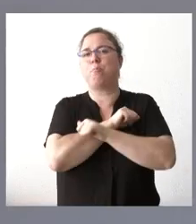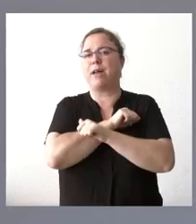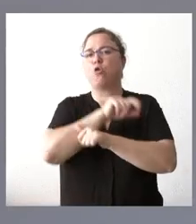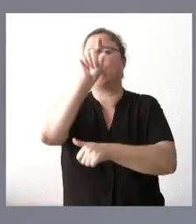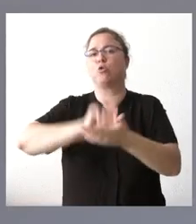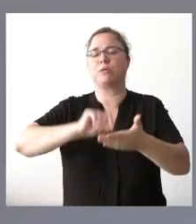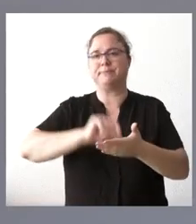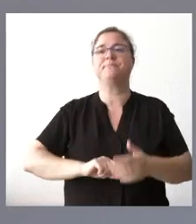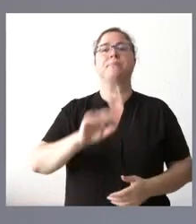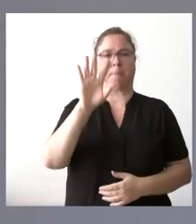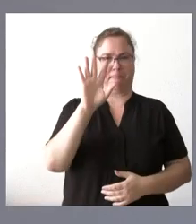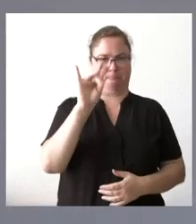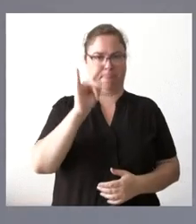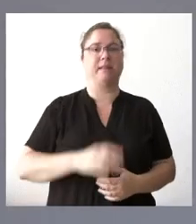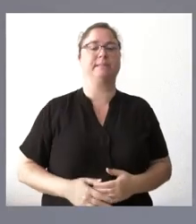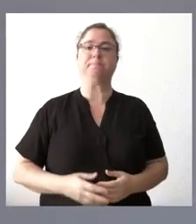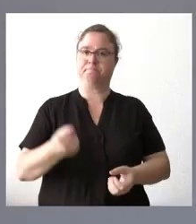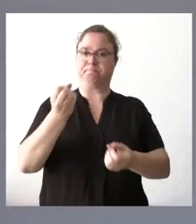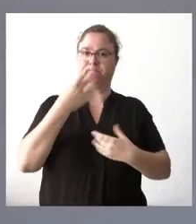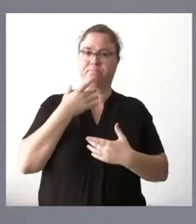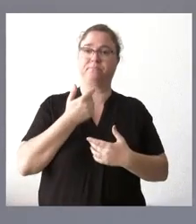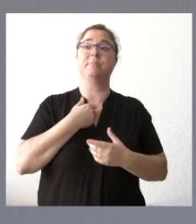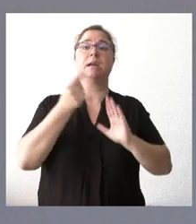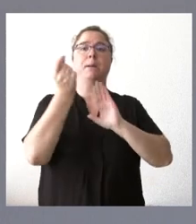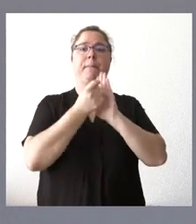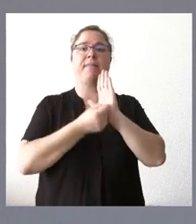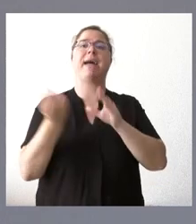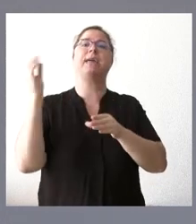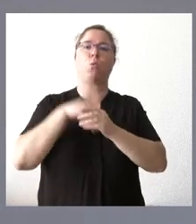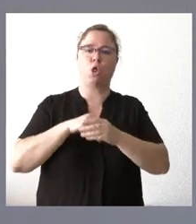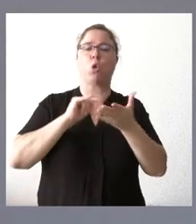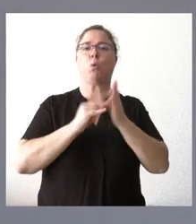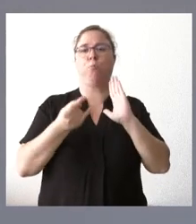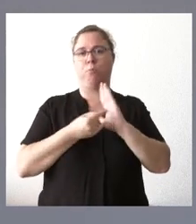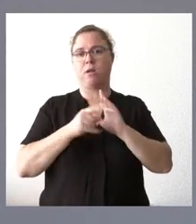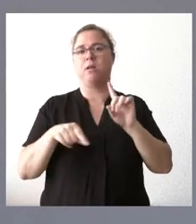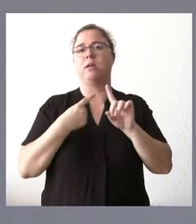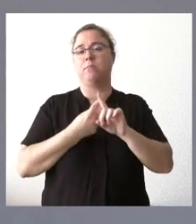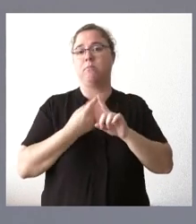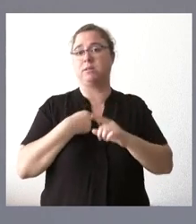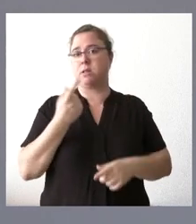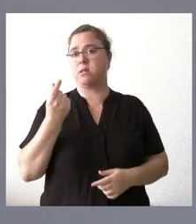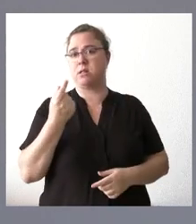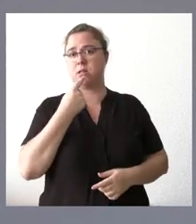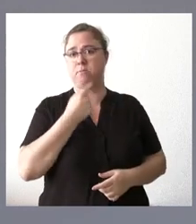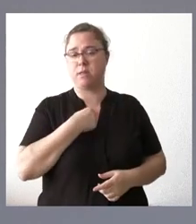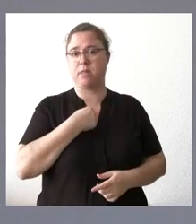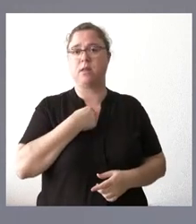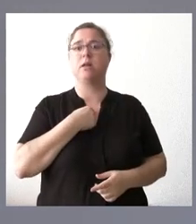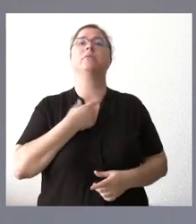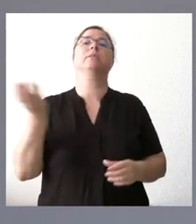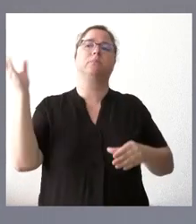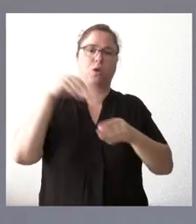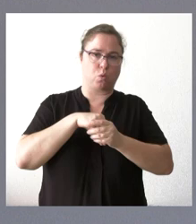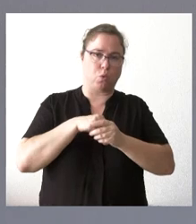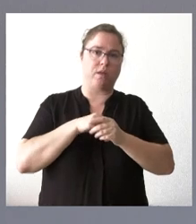sí, nos lo comunicaron. Son medidas que se incluirán en estos planes y ese importe del que usted figura o señala se incorporarán